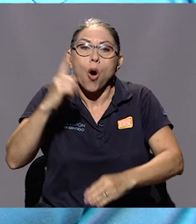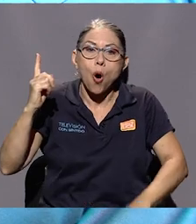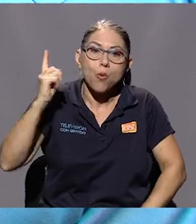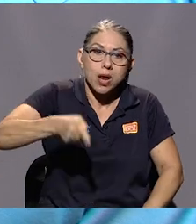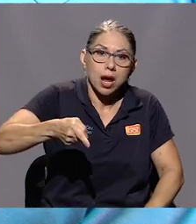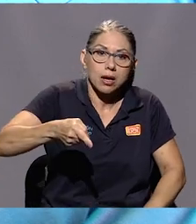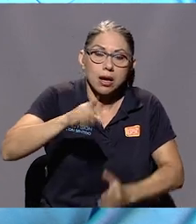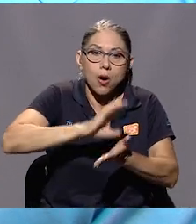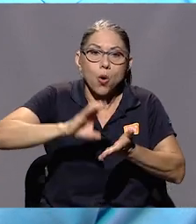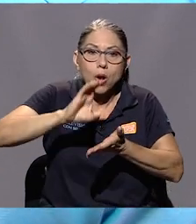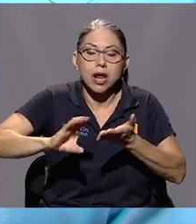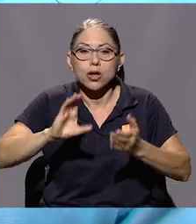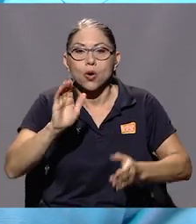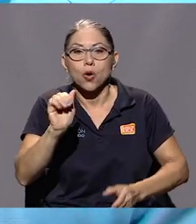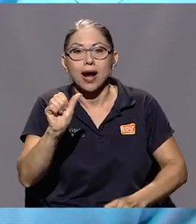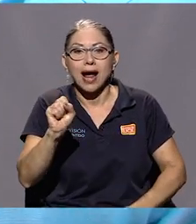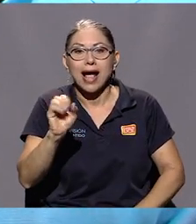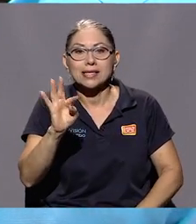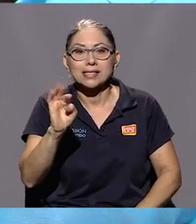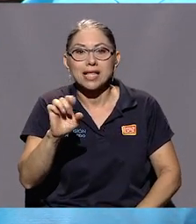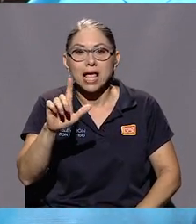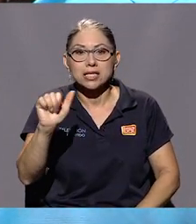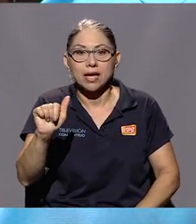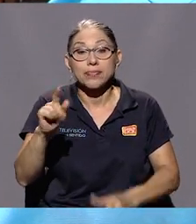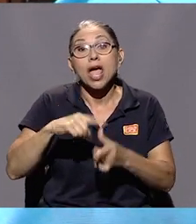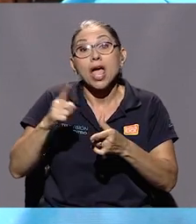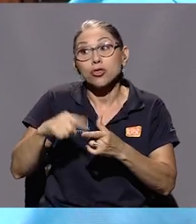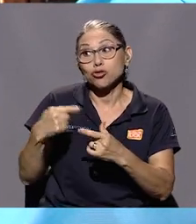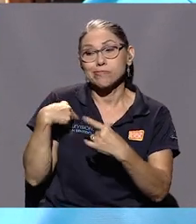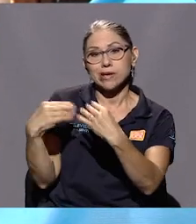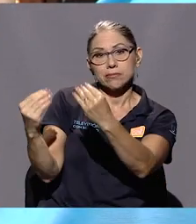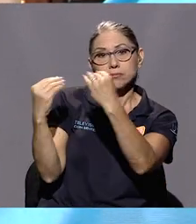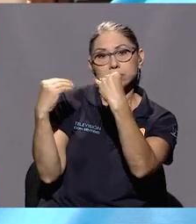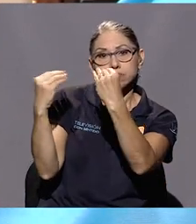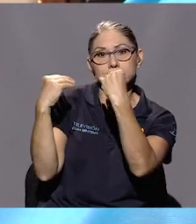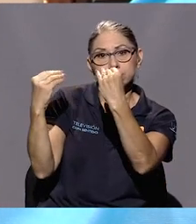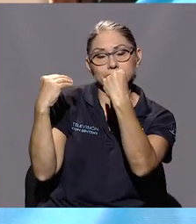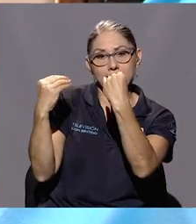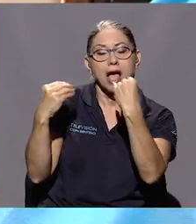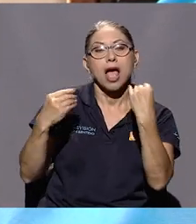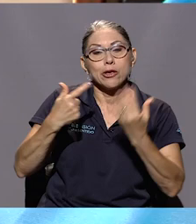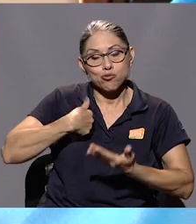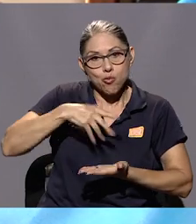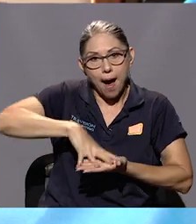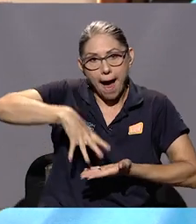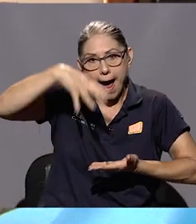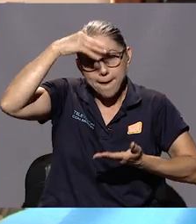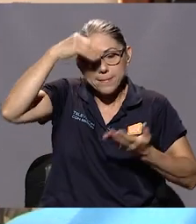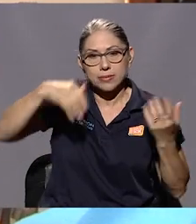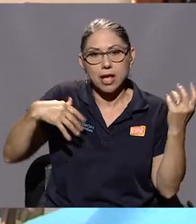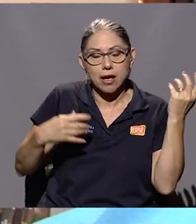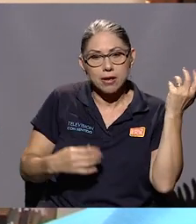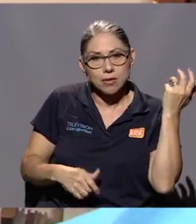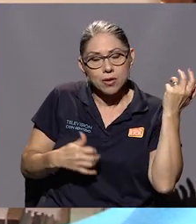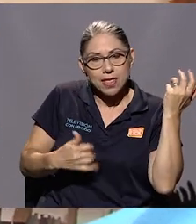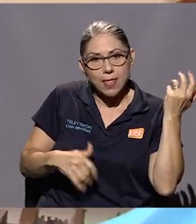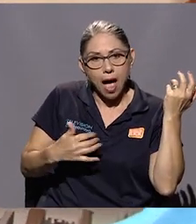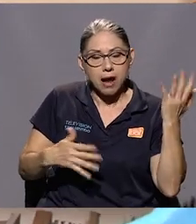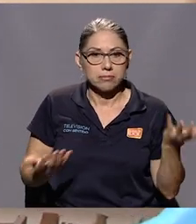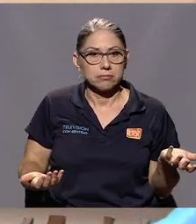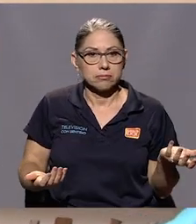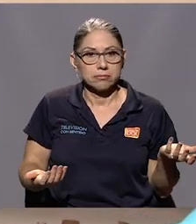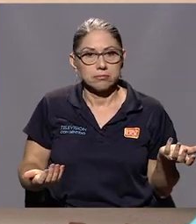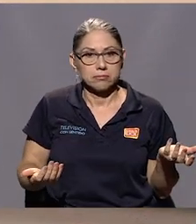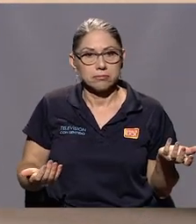Era obligación en el Castella. Entonces yo recibía clases de guitarra. No